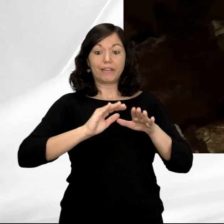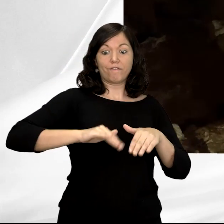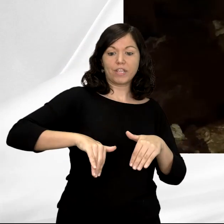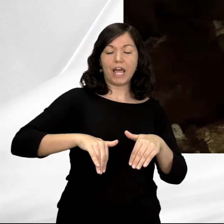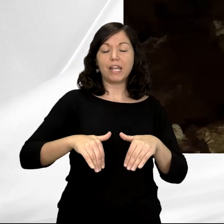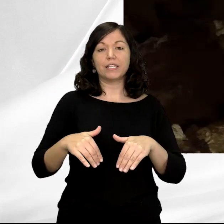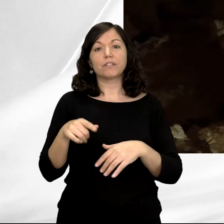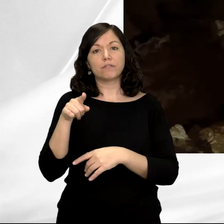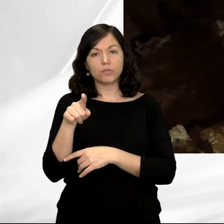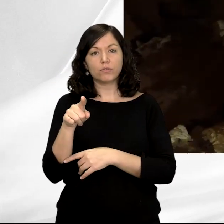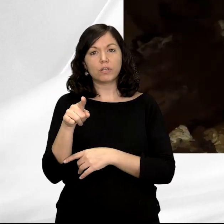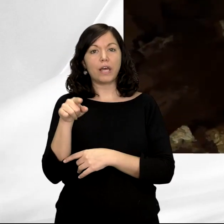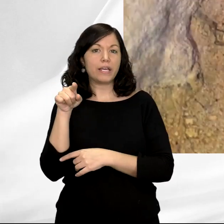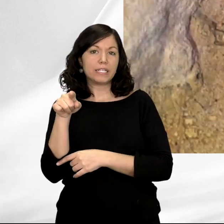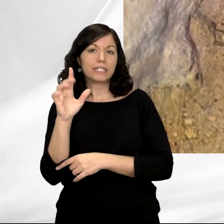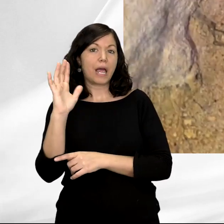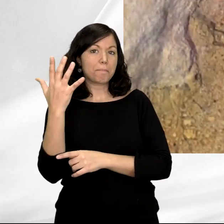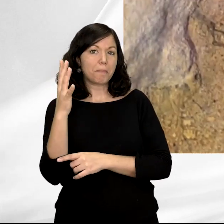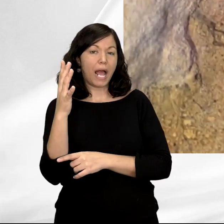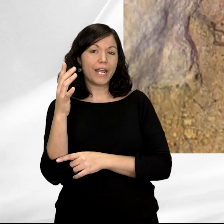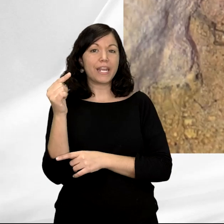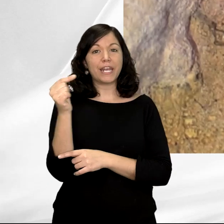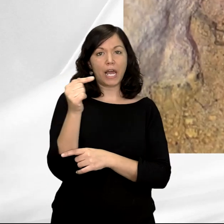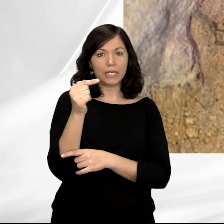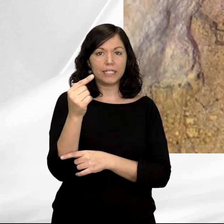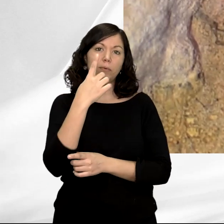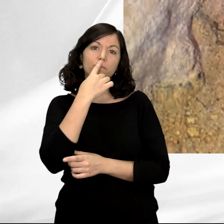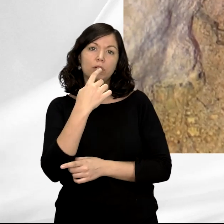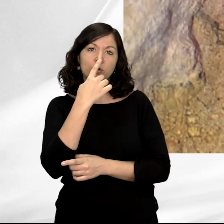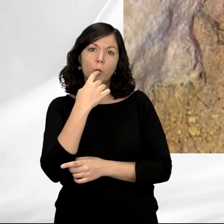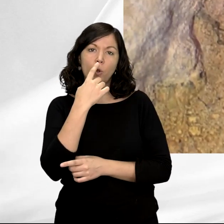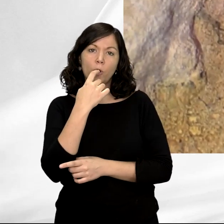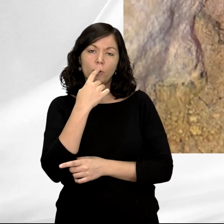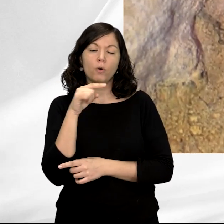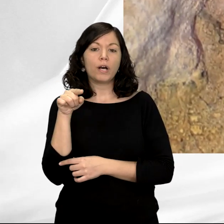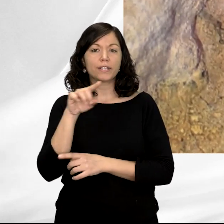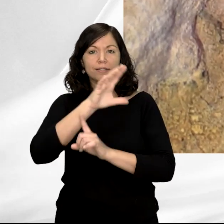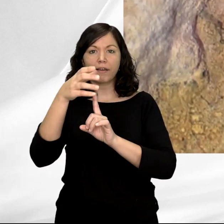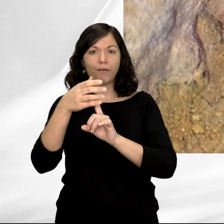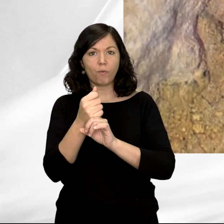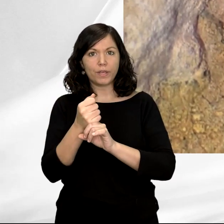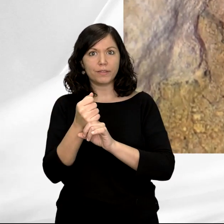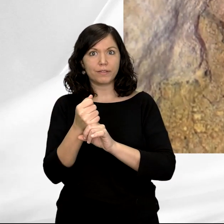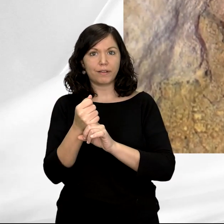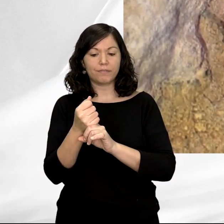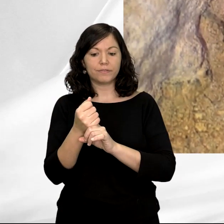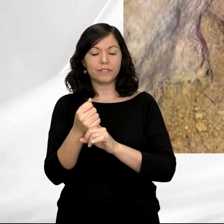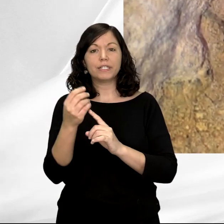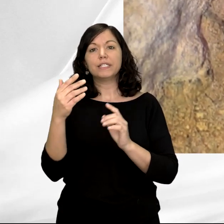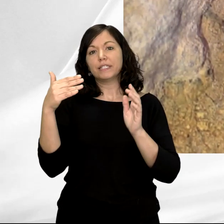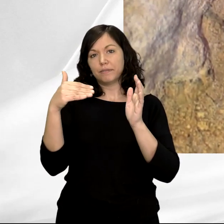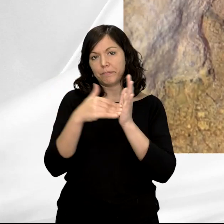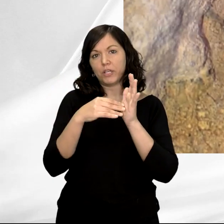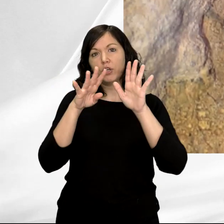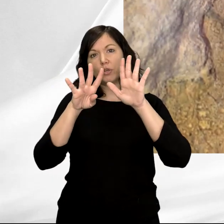Una de esas representaciones es esta mano en negativo, en rojo, que se encuentra en este panel. identifica en 1980,